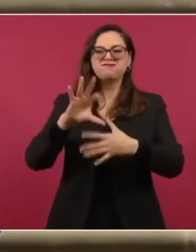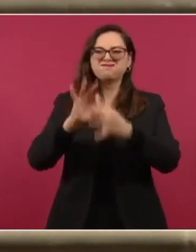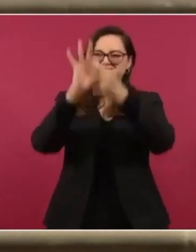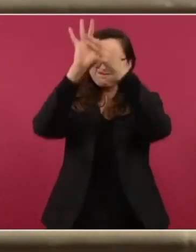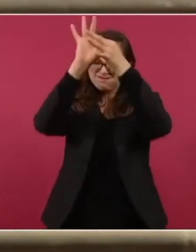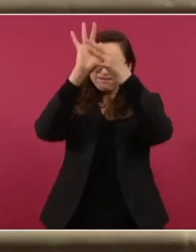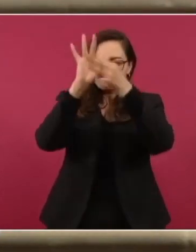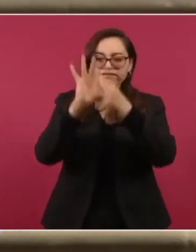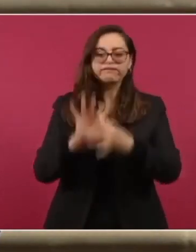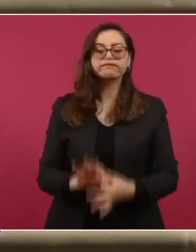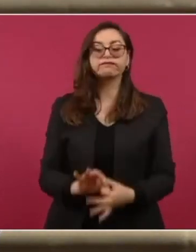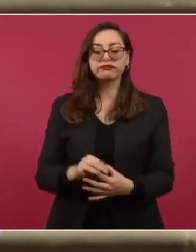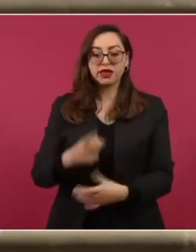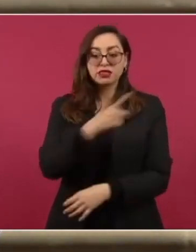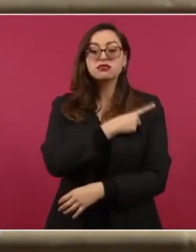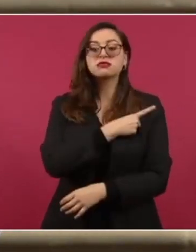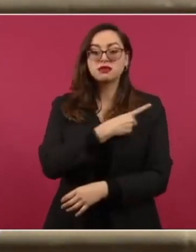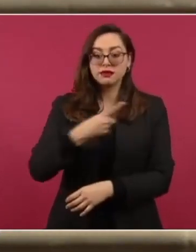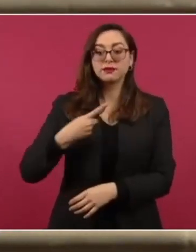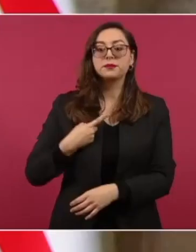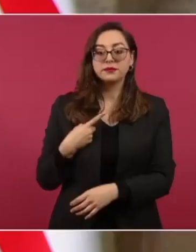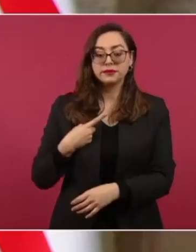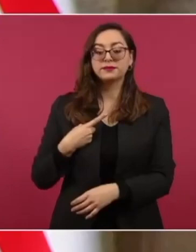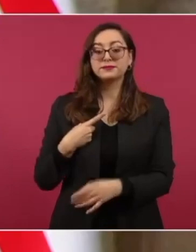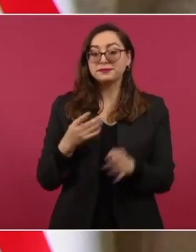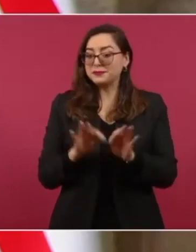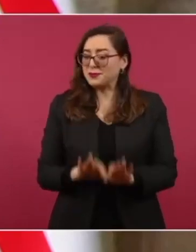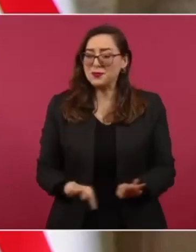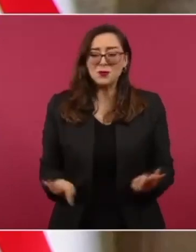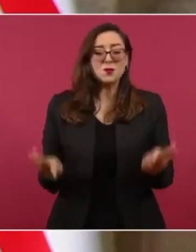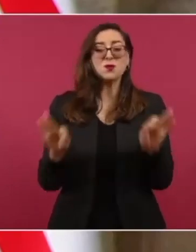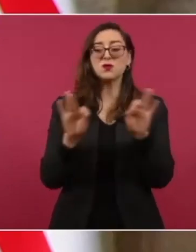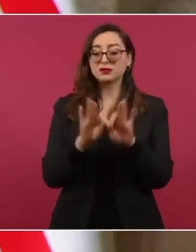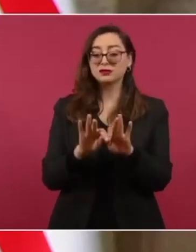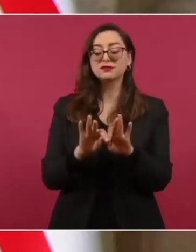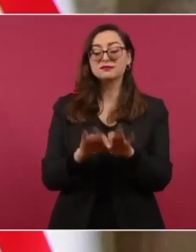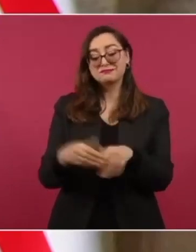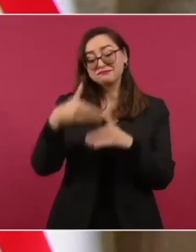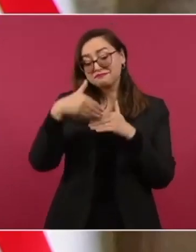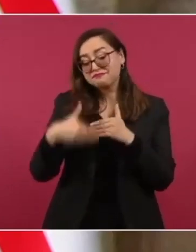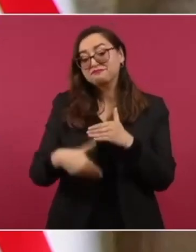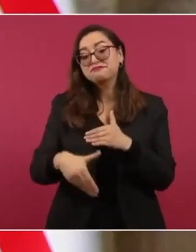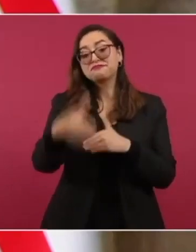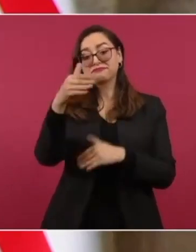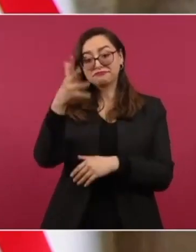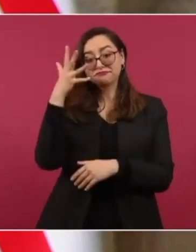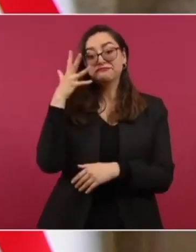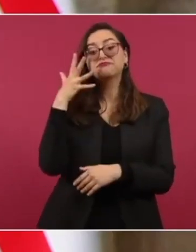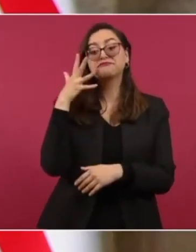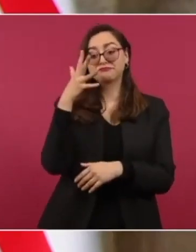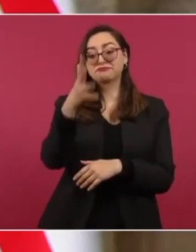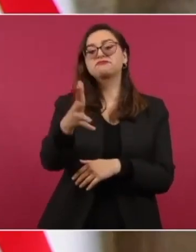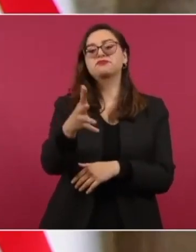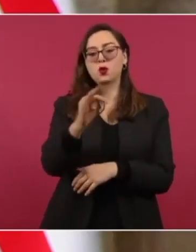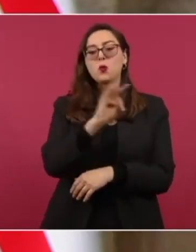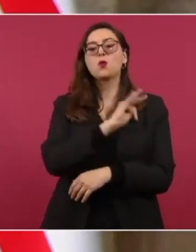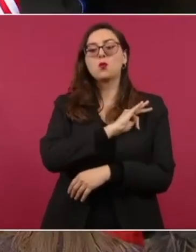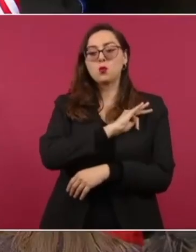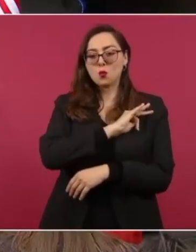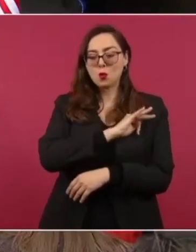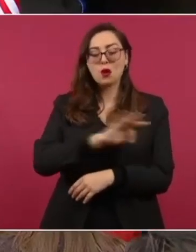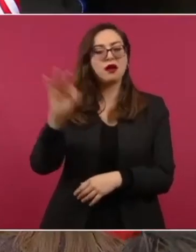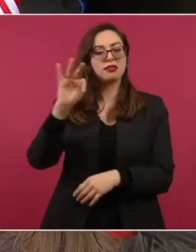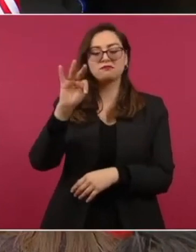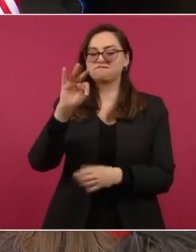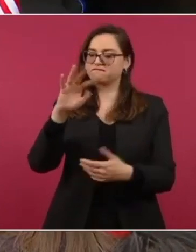y buscar hacia adelante la unión en todo